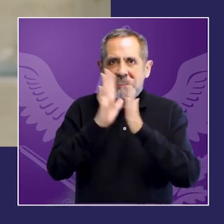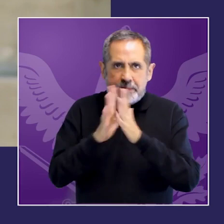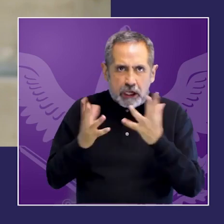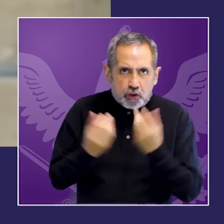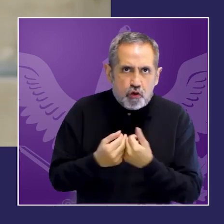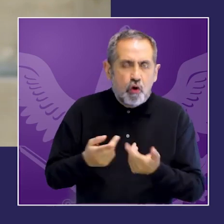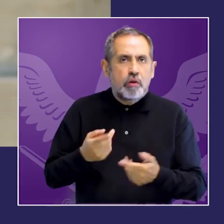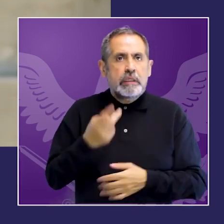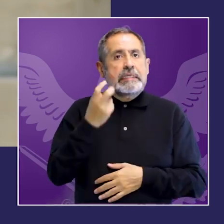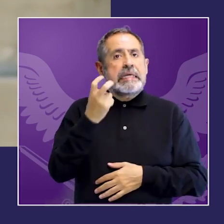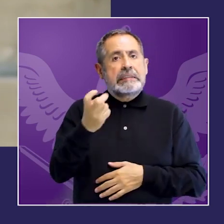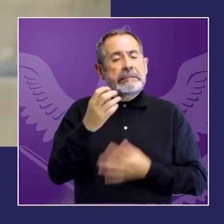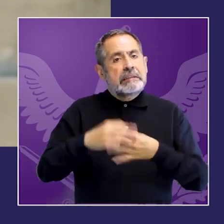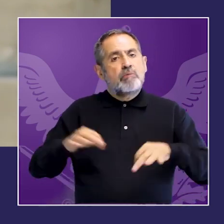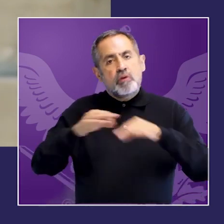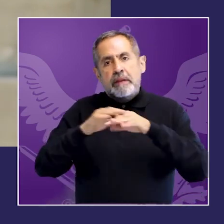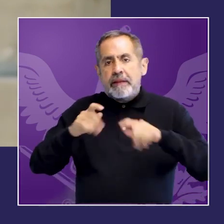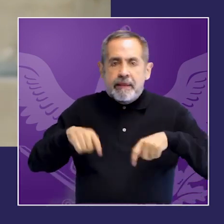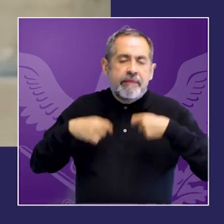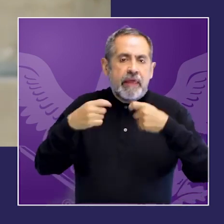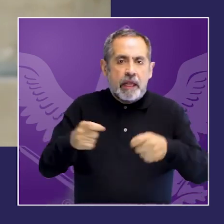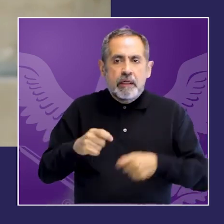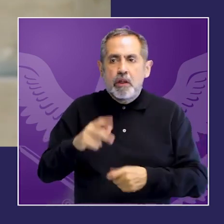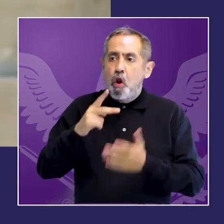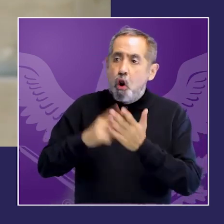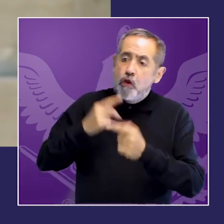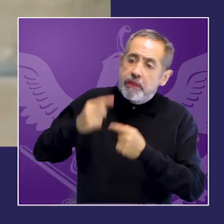exigibilidad promovidas de diferentes espacios